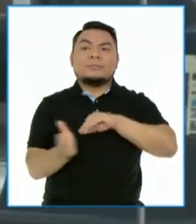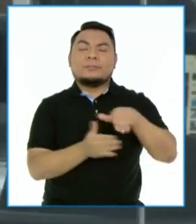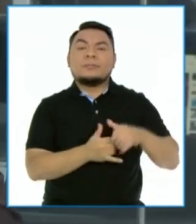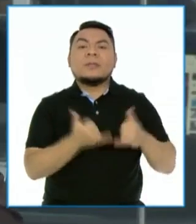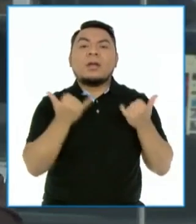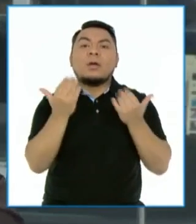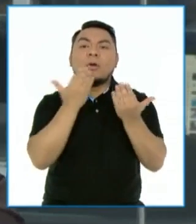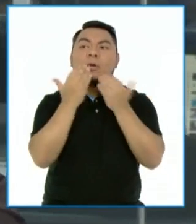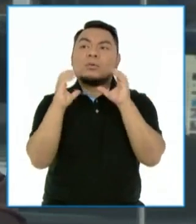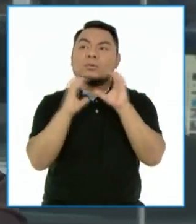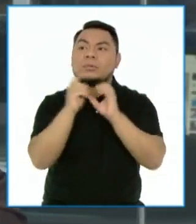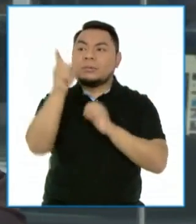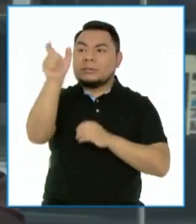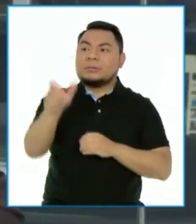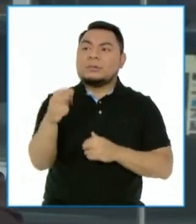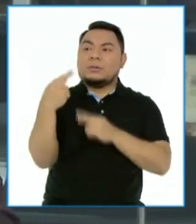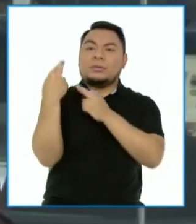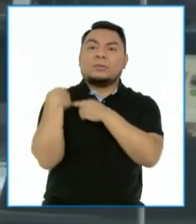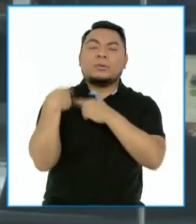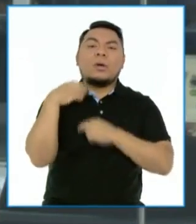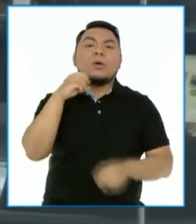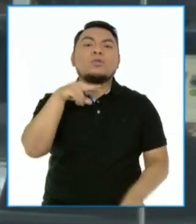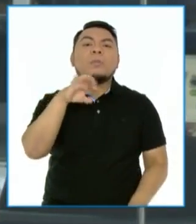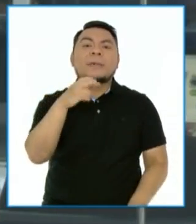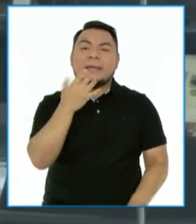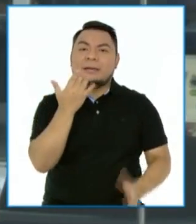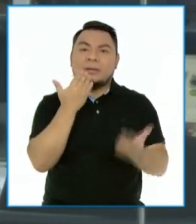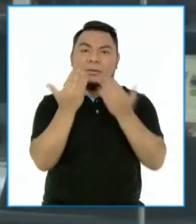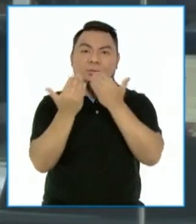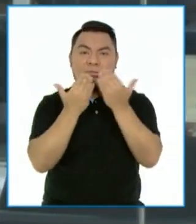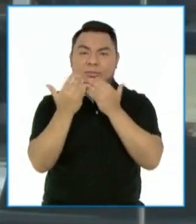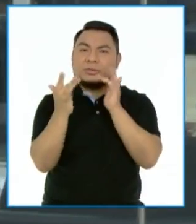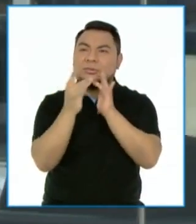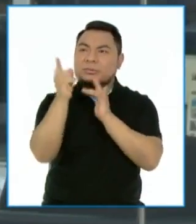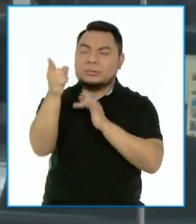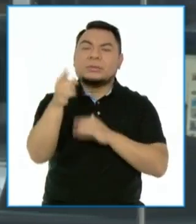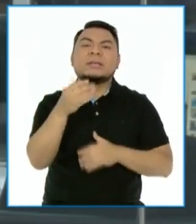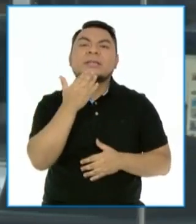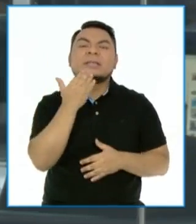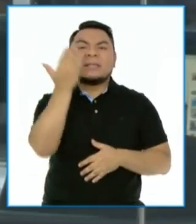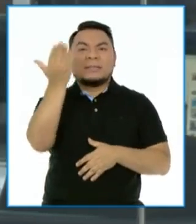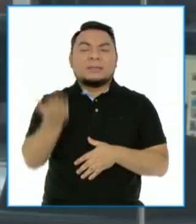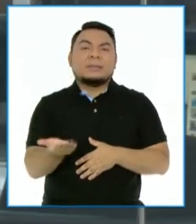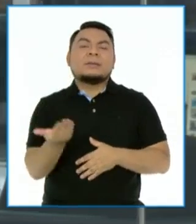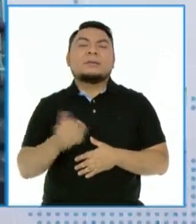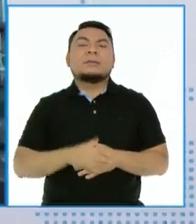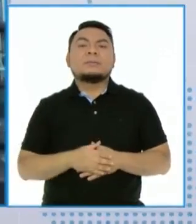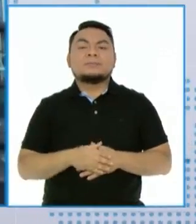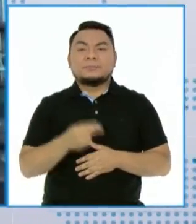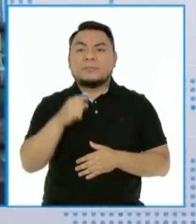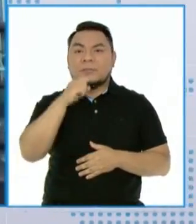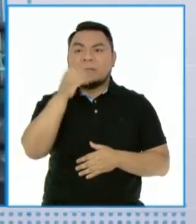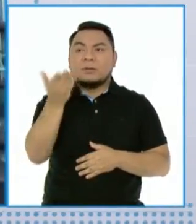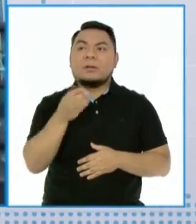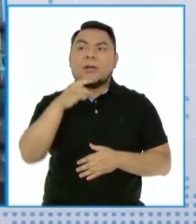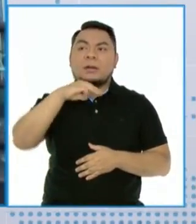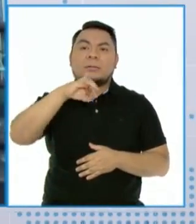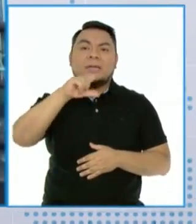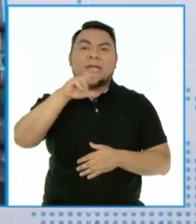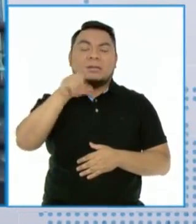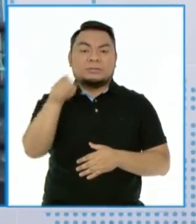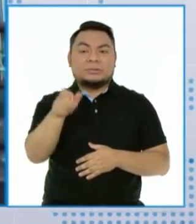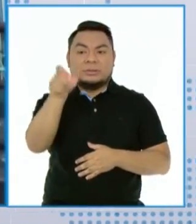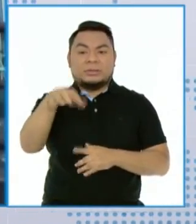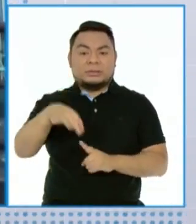...conversar con representantes de la OMP, la Oficina Nacional de Procesos Electorales. Nos acompaña de inmediato nuestra invitada Milagro Bipan, ella es